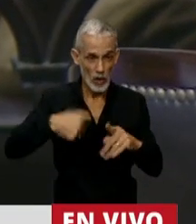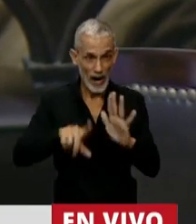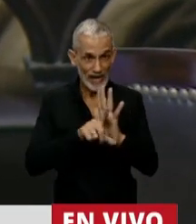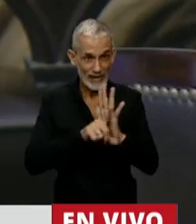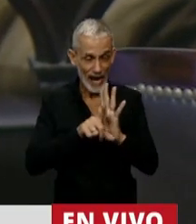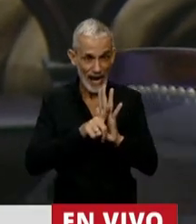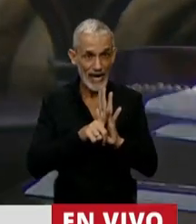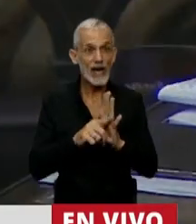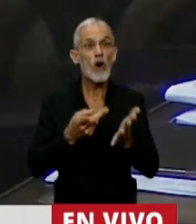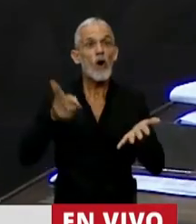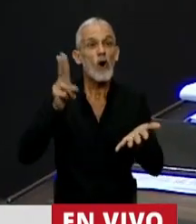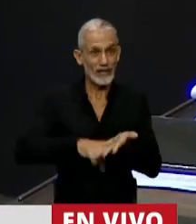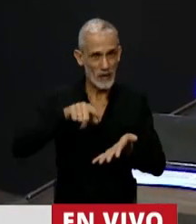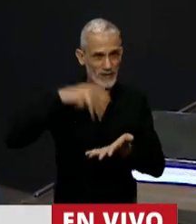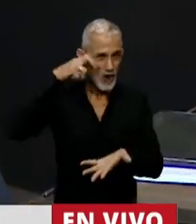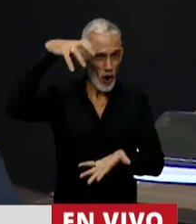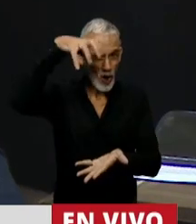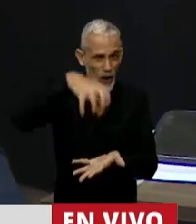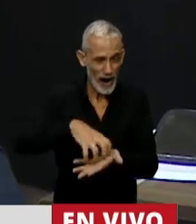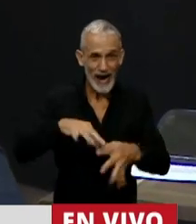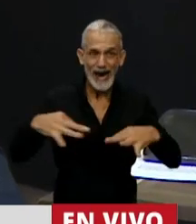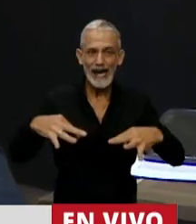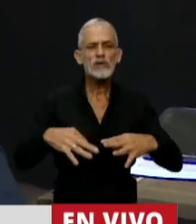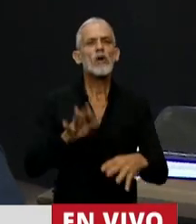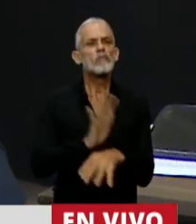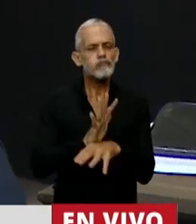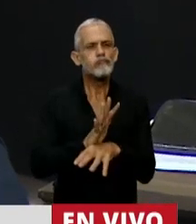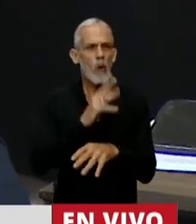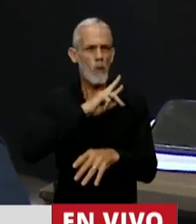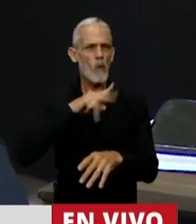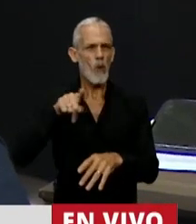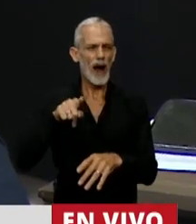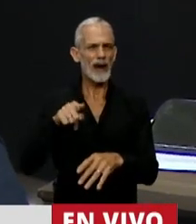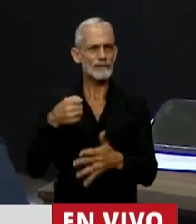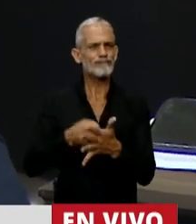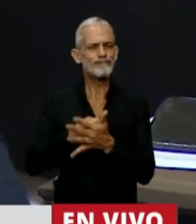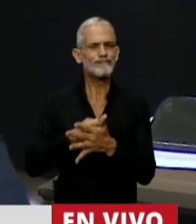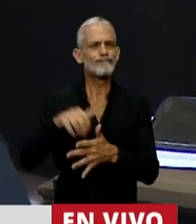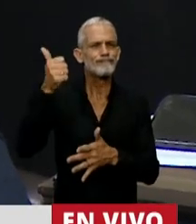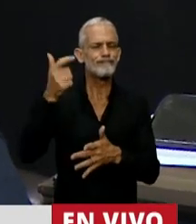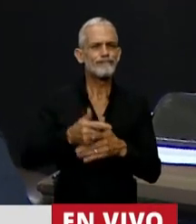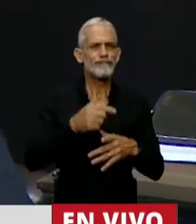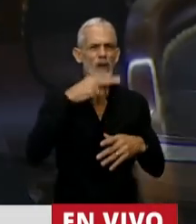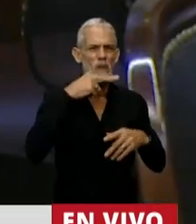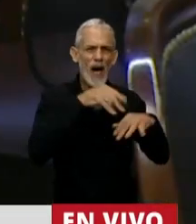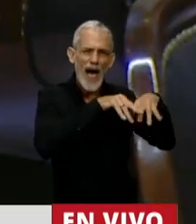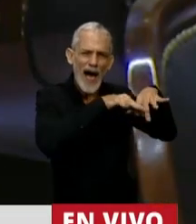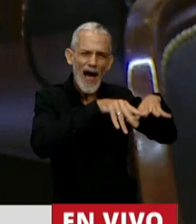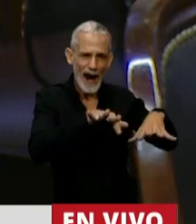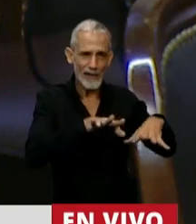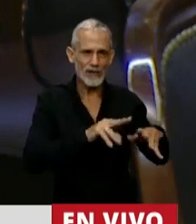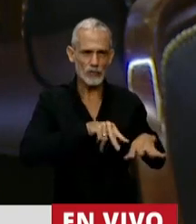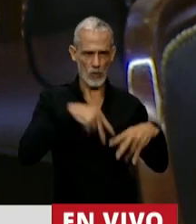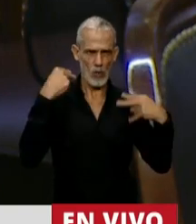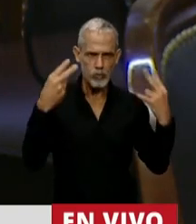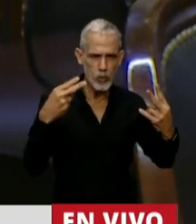nuevamente en el Congreso es un triunfo de la lucha de las mujeres, de esa marea verde que se puso de pie,